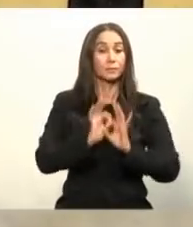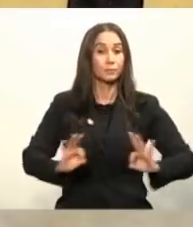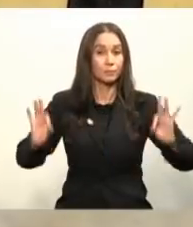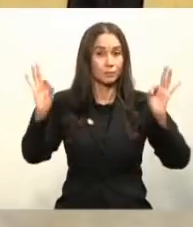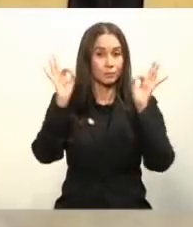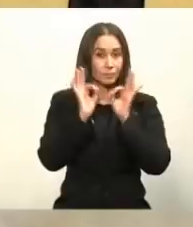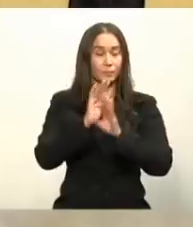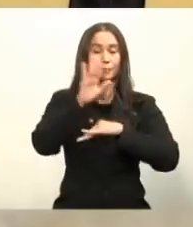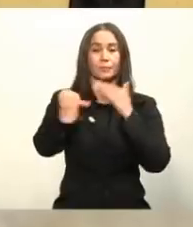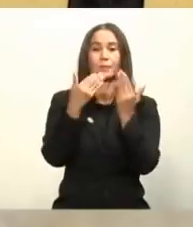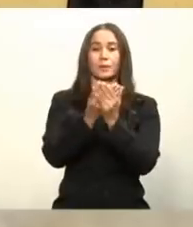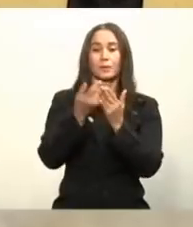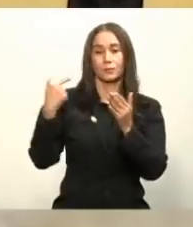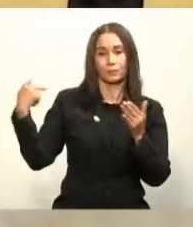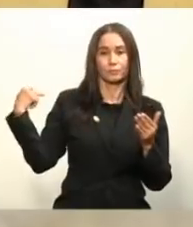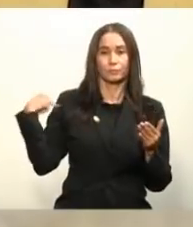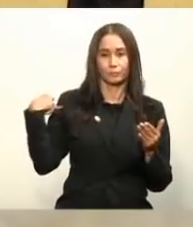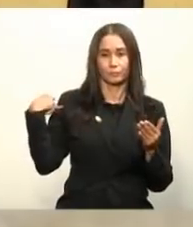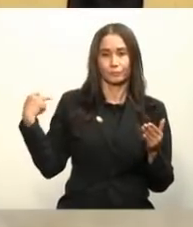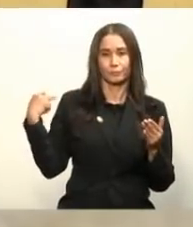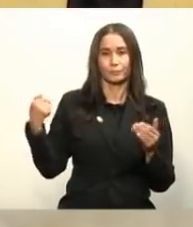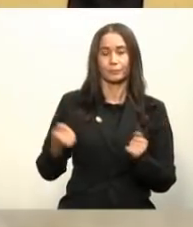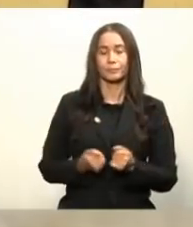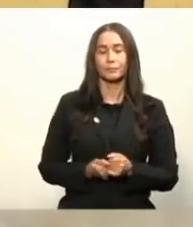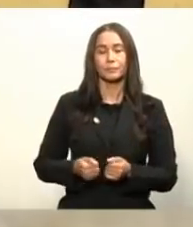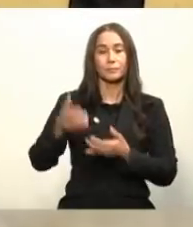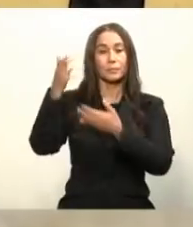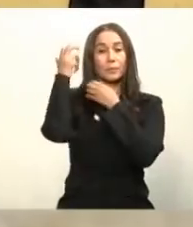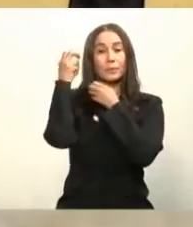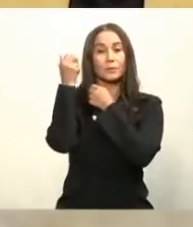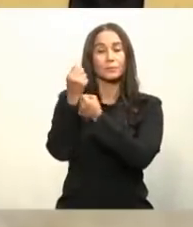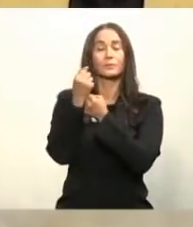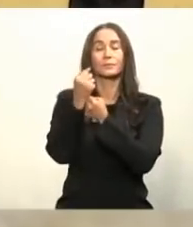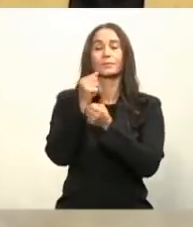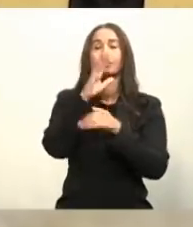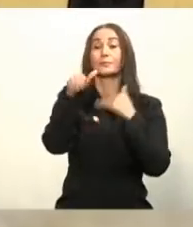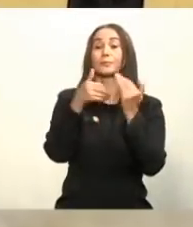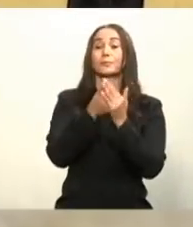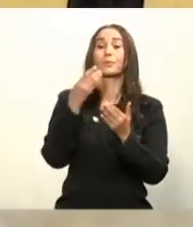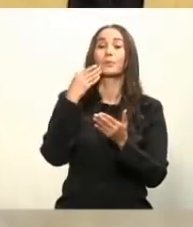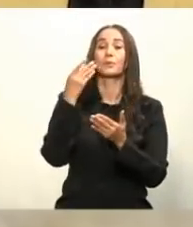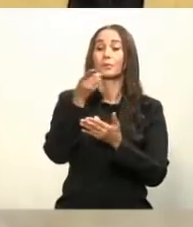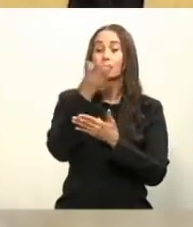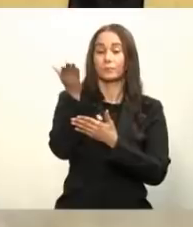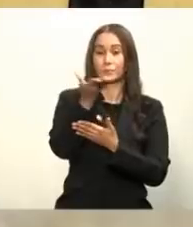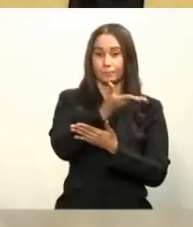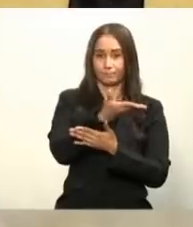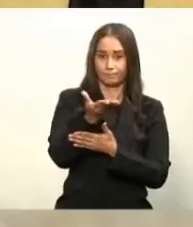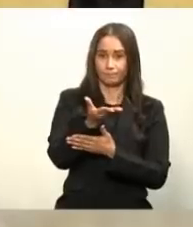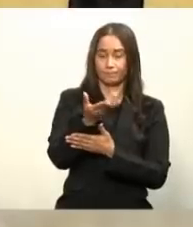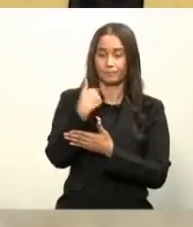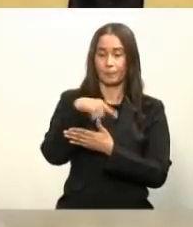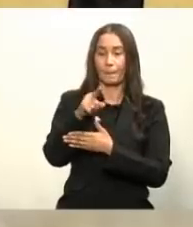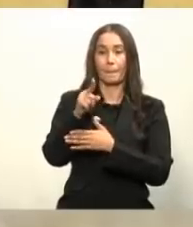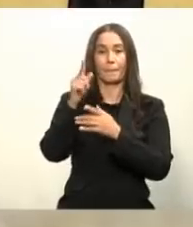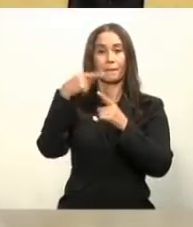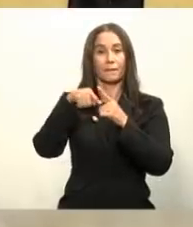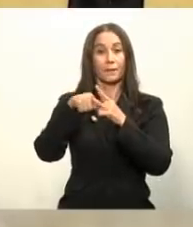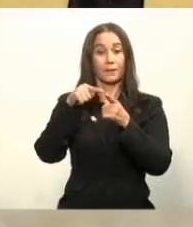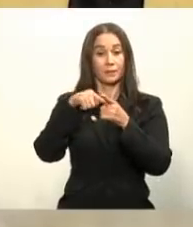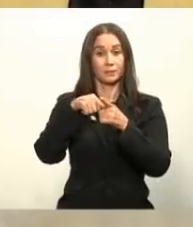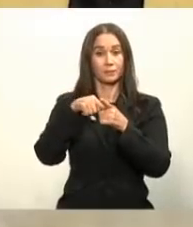que todos nos vacunemos. Confiamos en cada uno de ustedes para hacer de esta misión